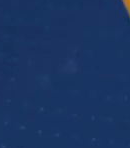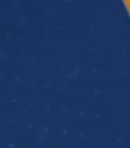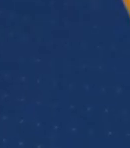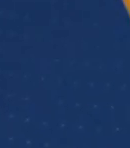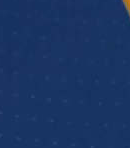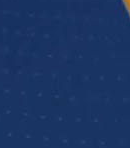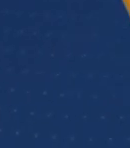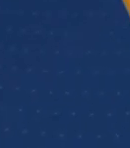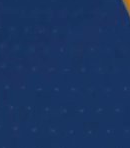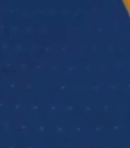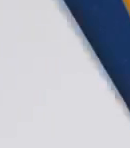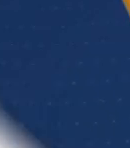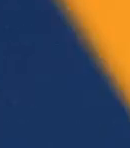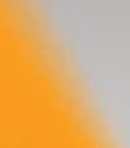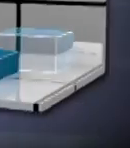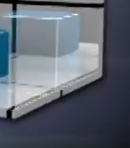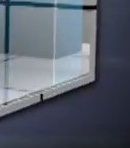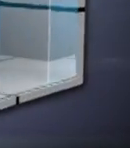Telepacífico presentó